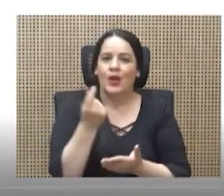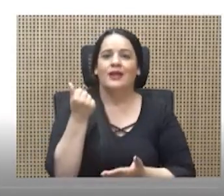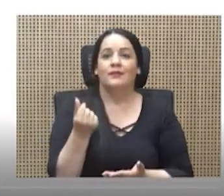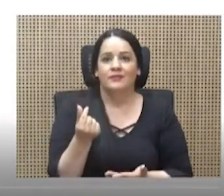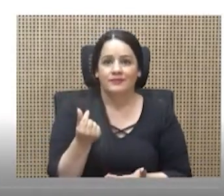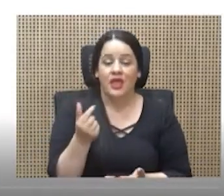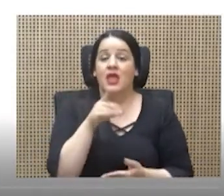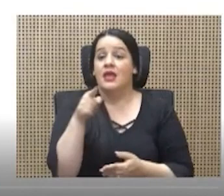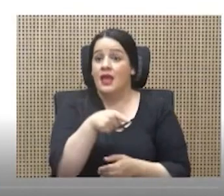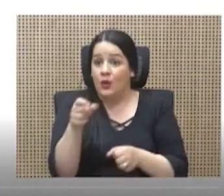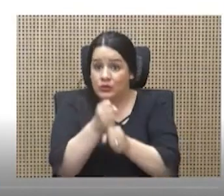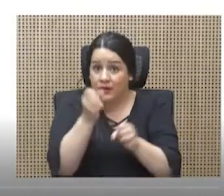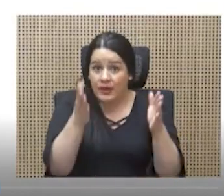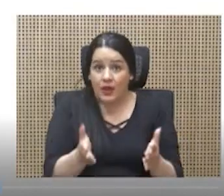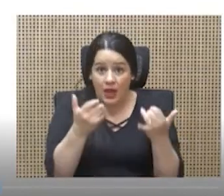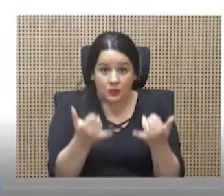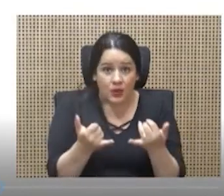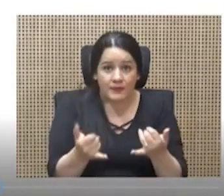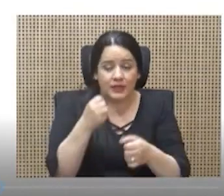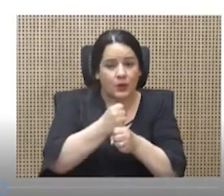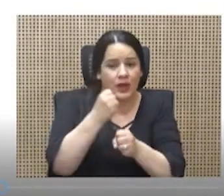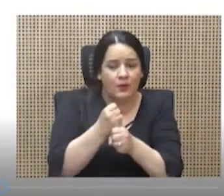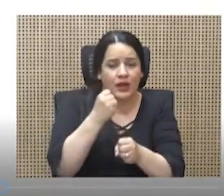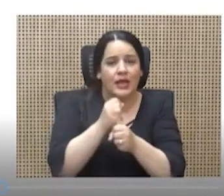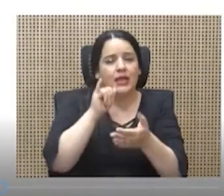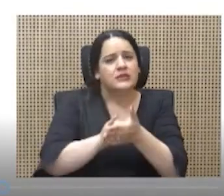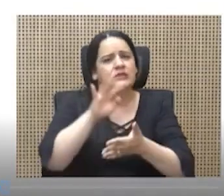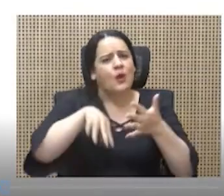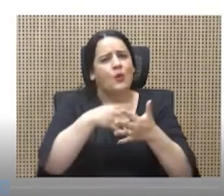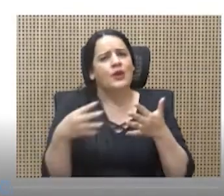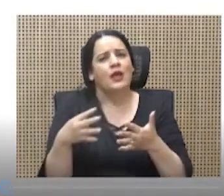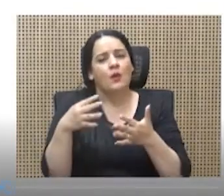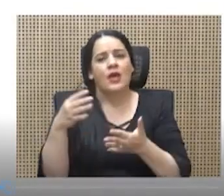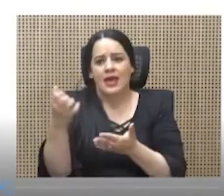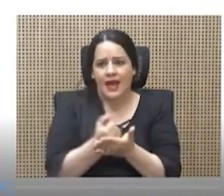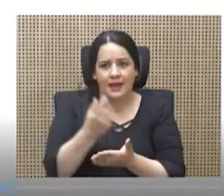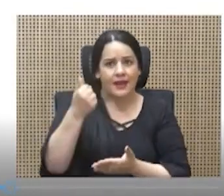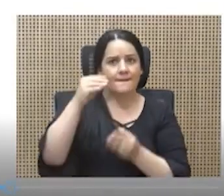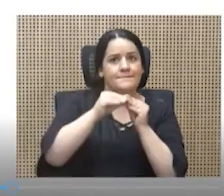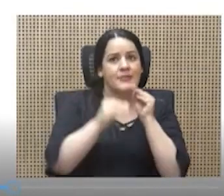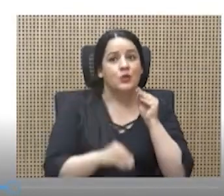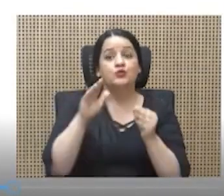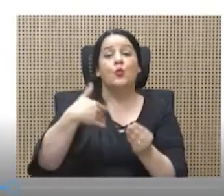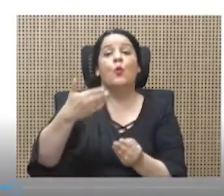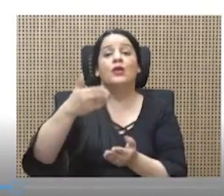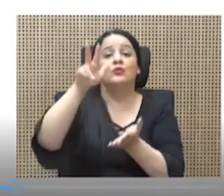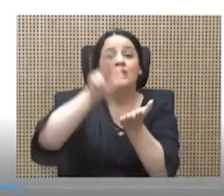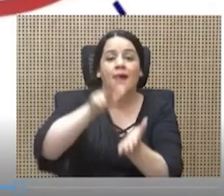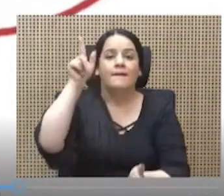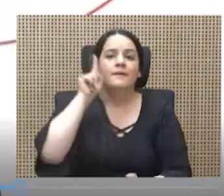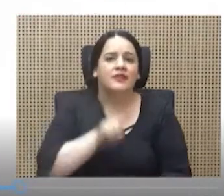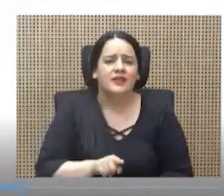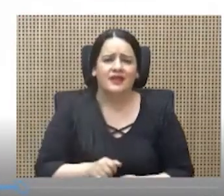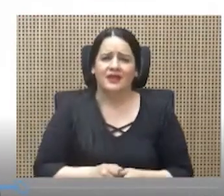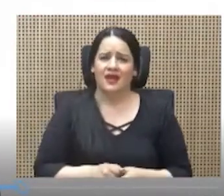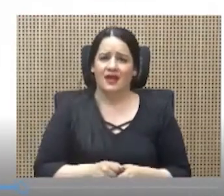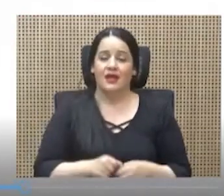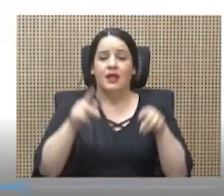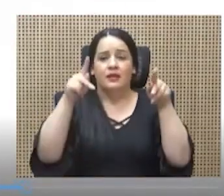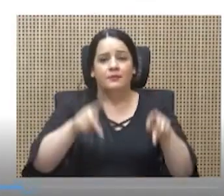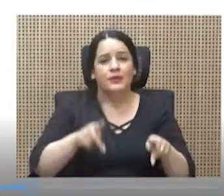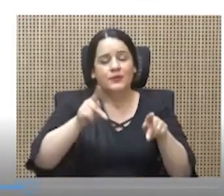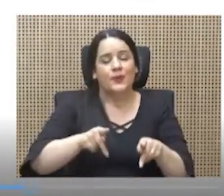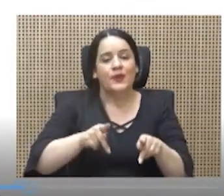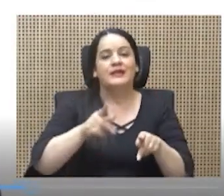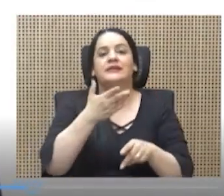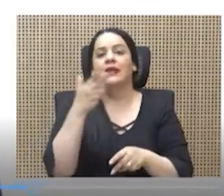¿Que los trabajadores actualmente laborando en esta jornada ganarán menos cuando se apruebe? Mentira. Las personas que,